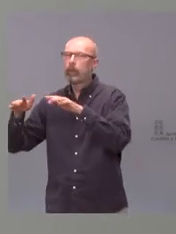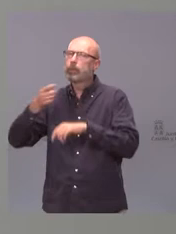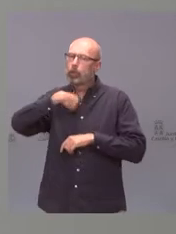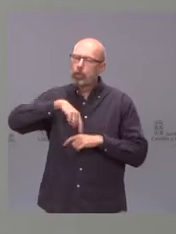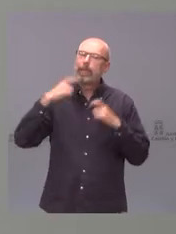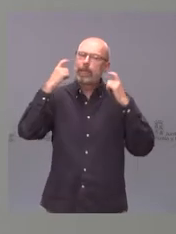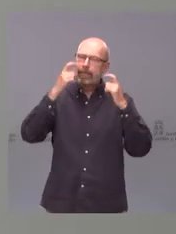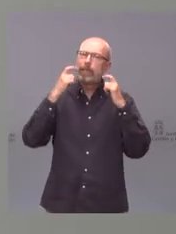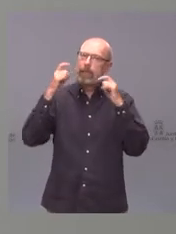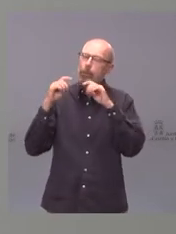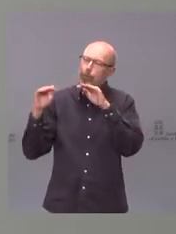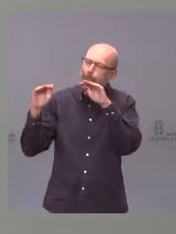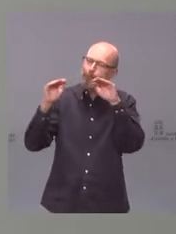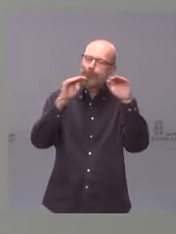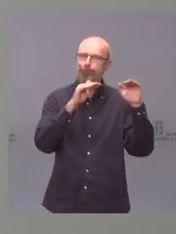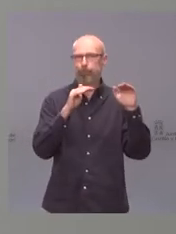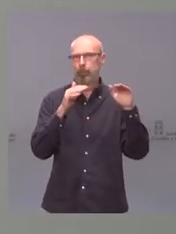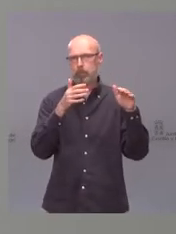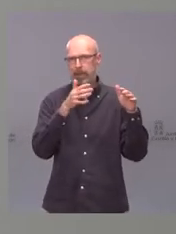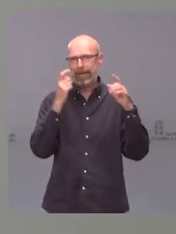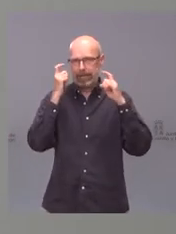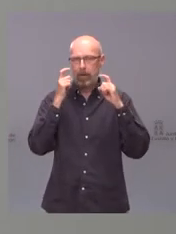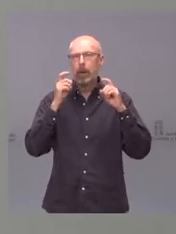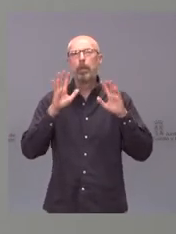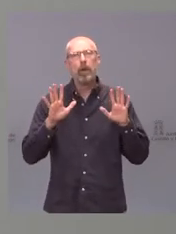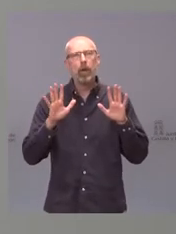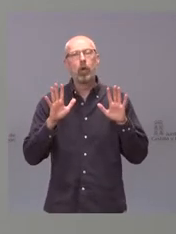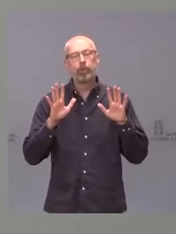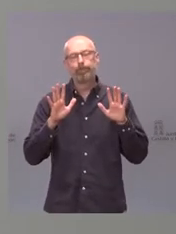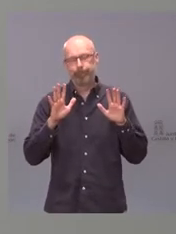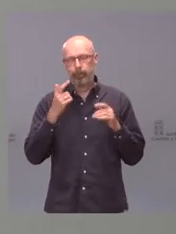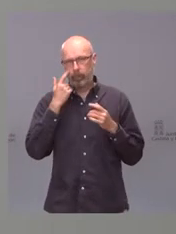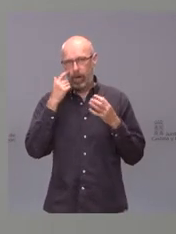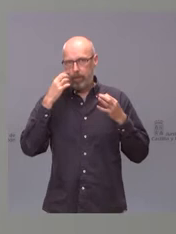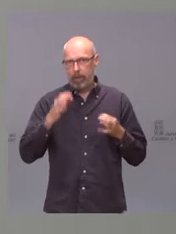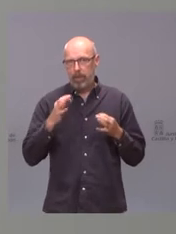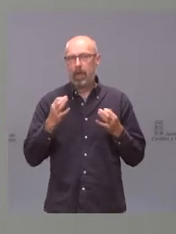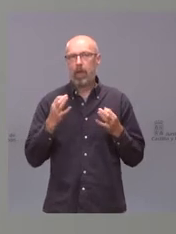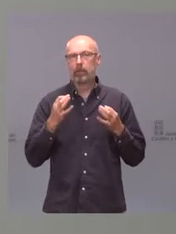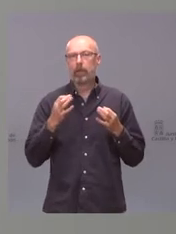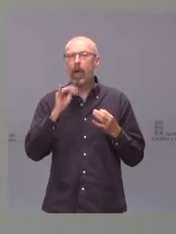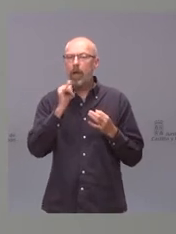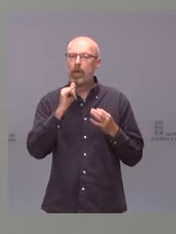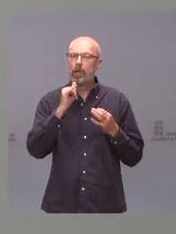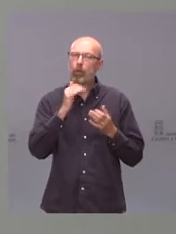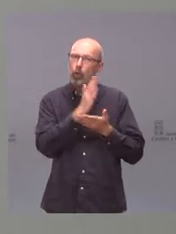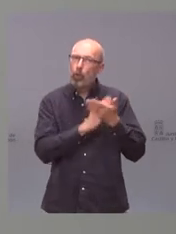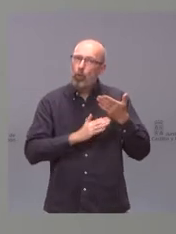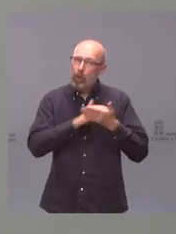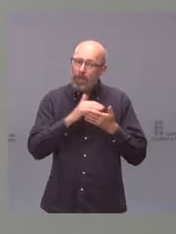de homogeneidad en toda la comunidad. Pero es muy cierto que tenemos una comunidad muy